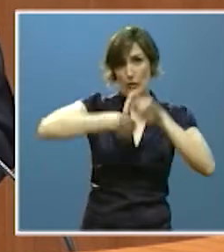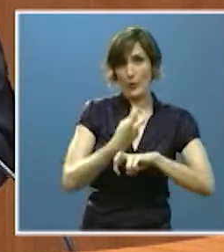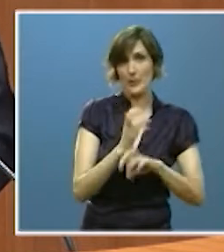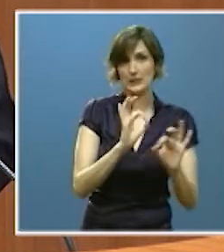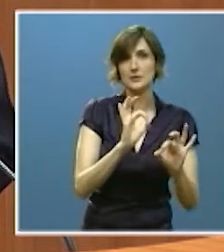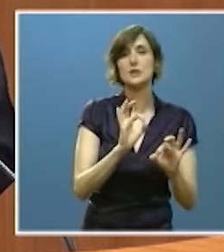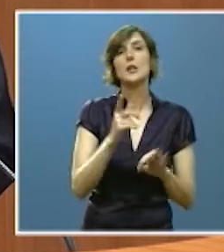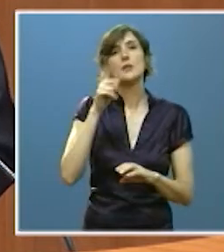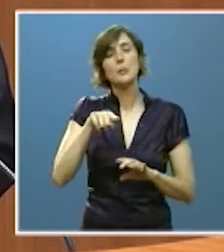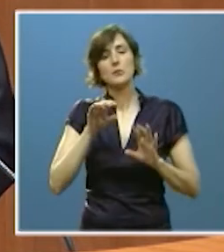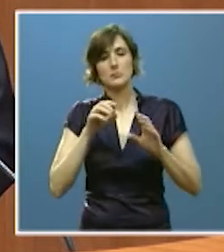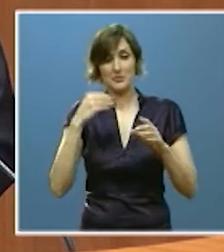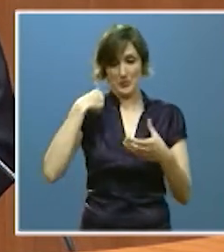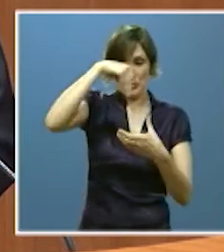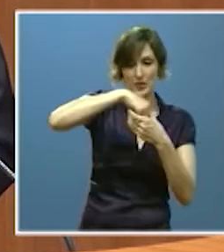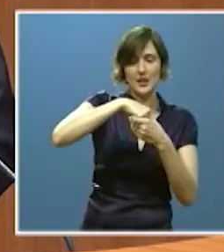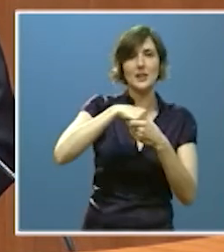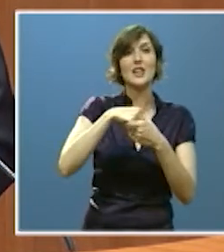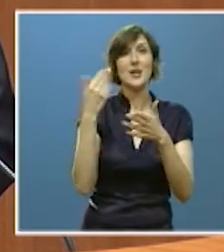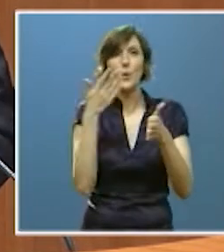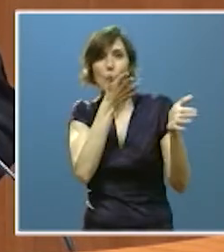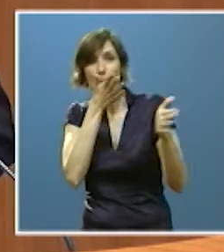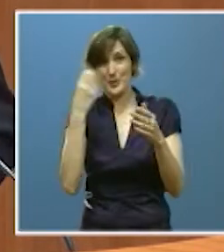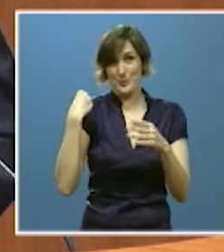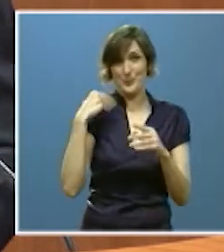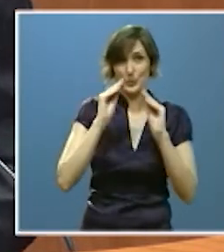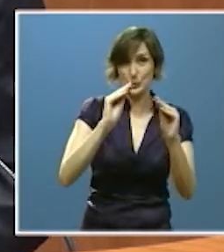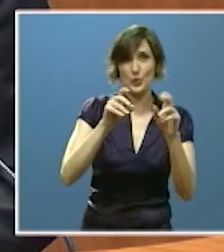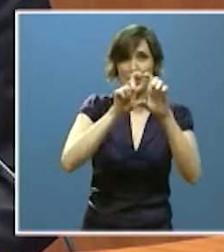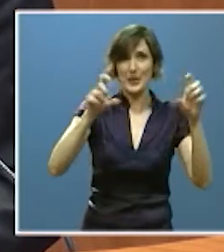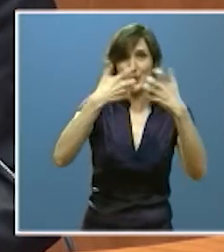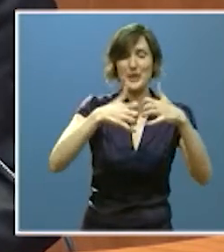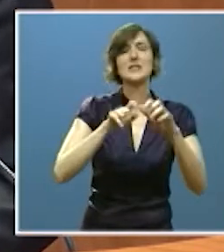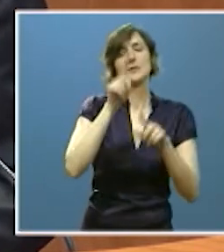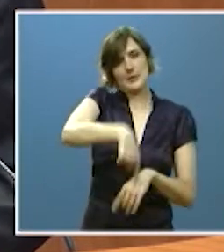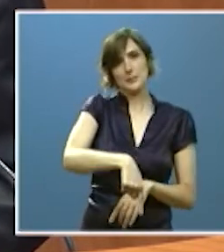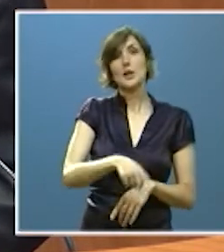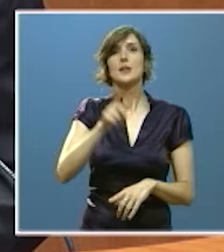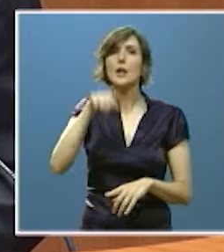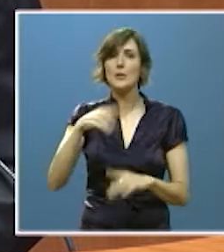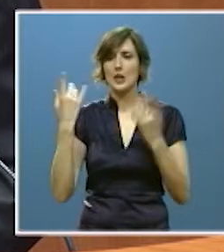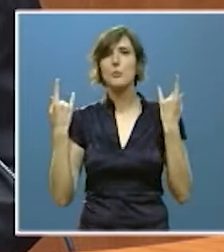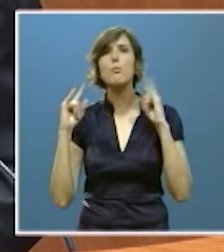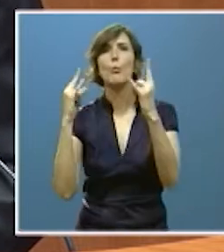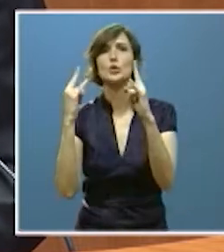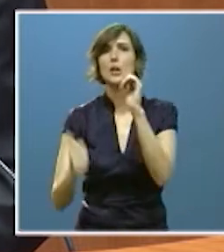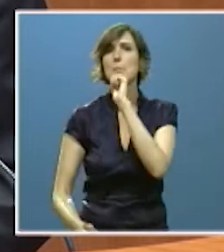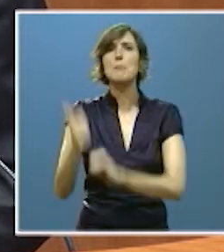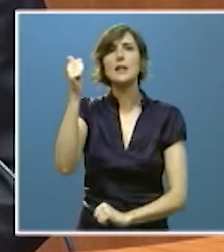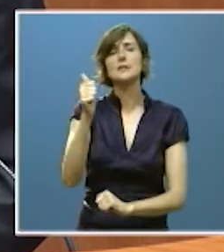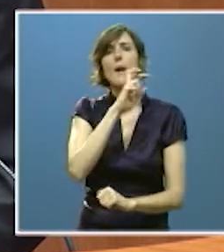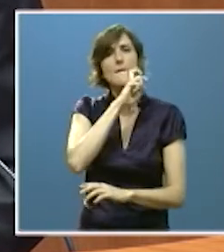especialmente en el caso dentro de estas de las eólicas, y también la comunidad cuyos bosques tienen más valor